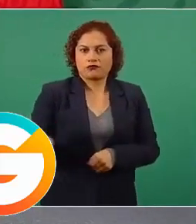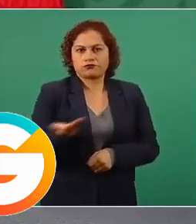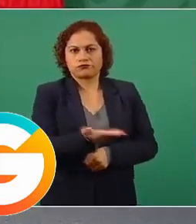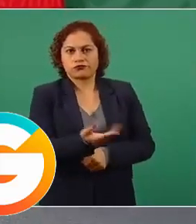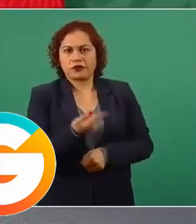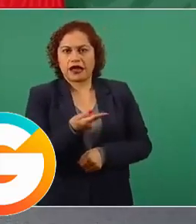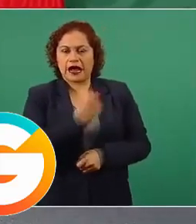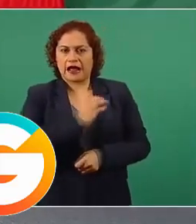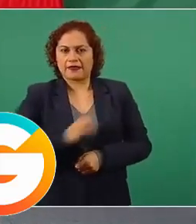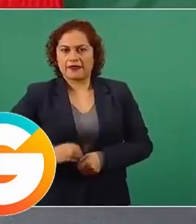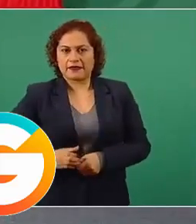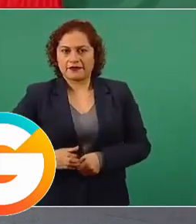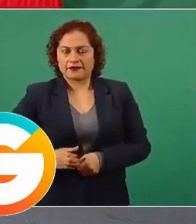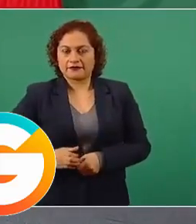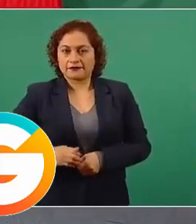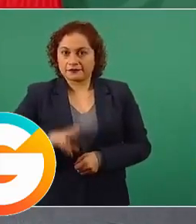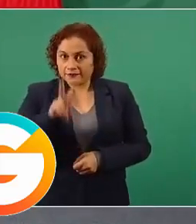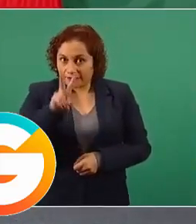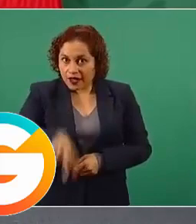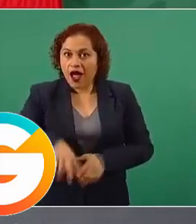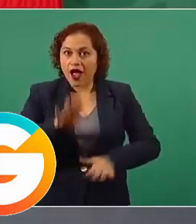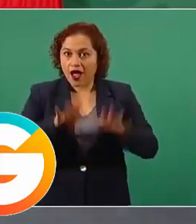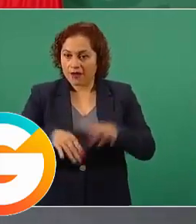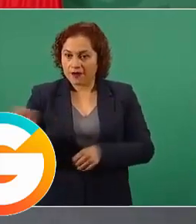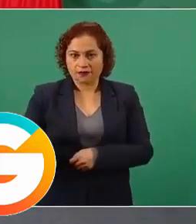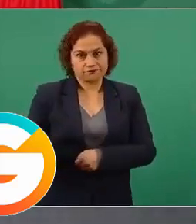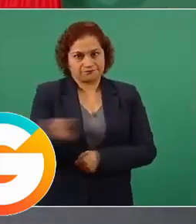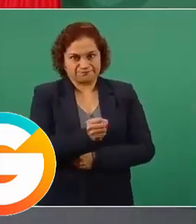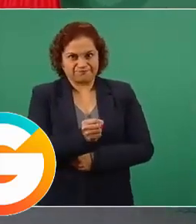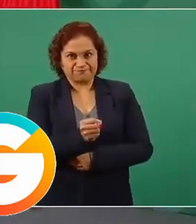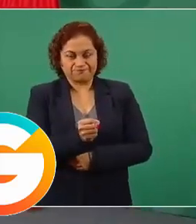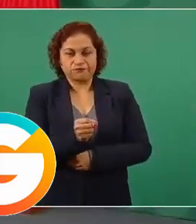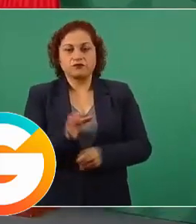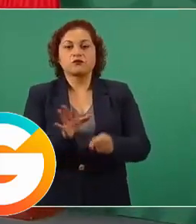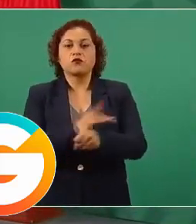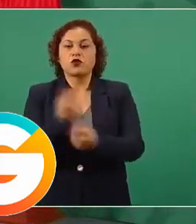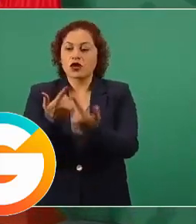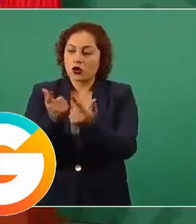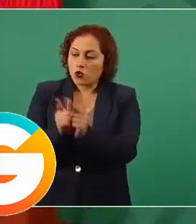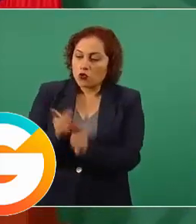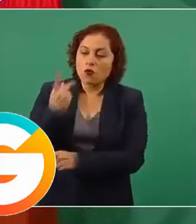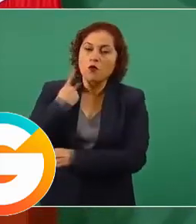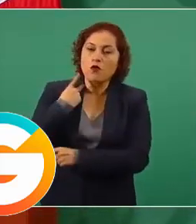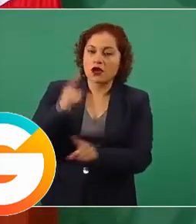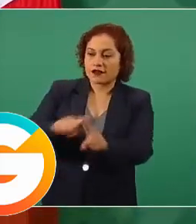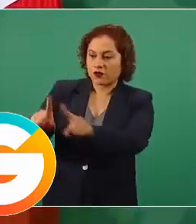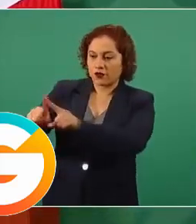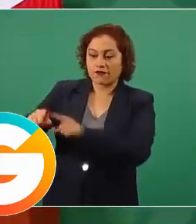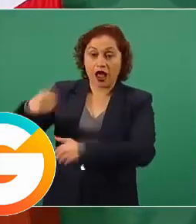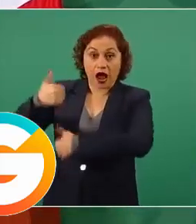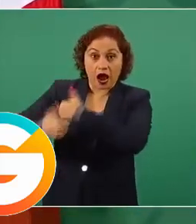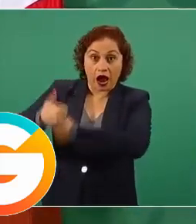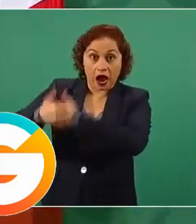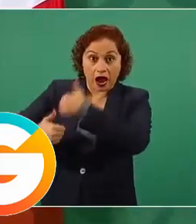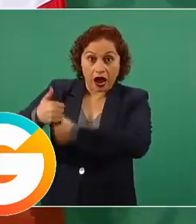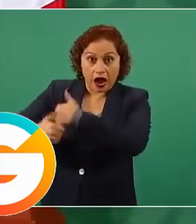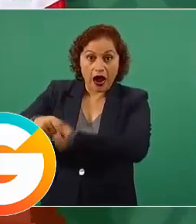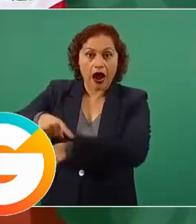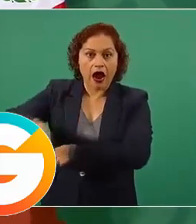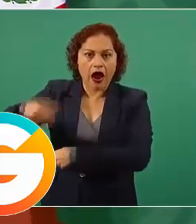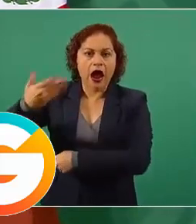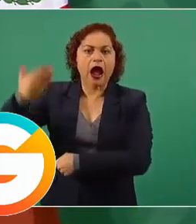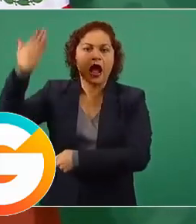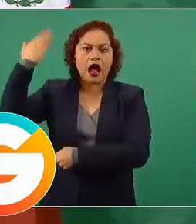Además, a la mala, porque cuando es una competencia entre partidos, antes que se hacían